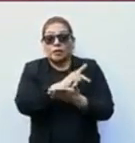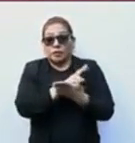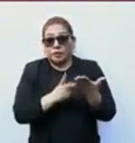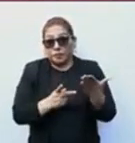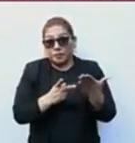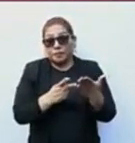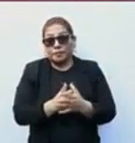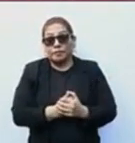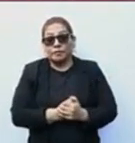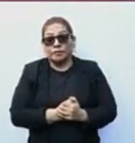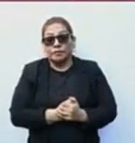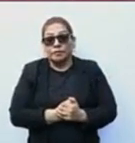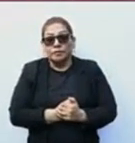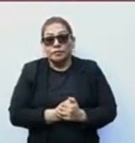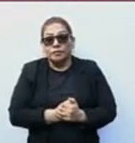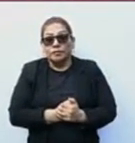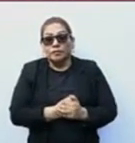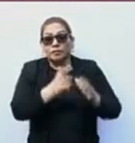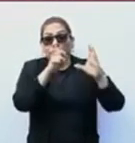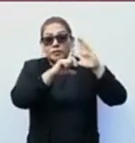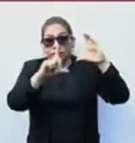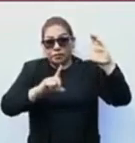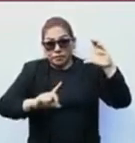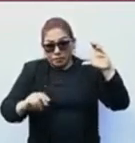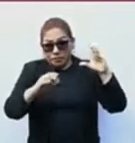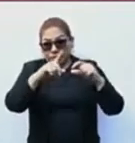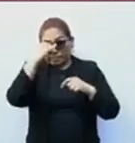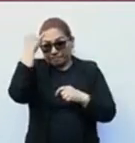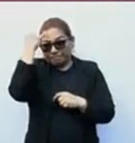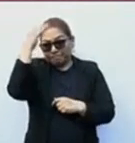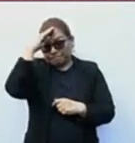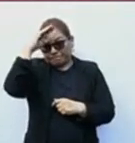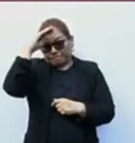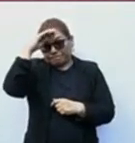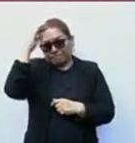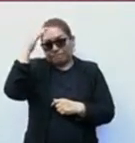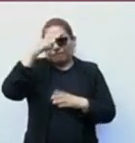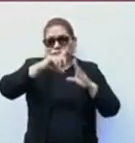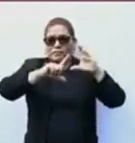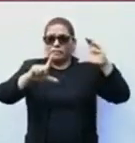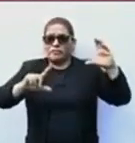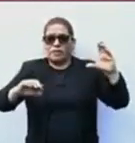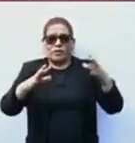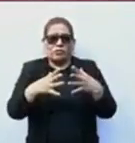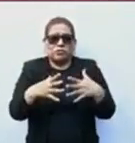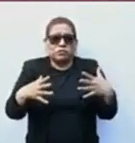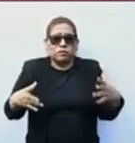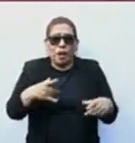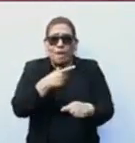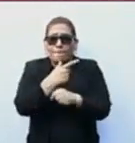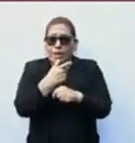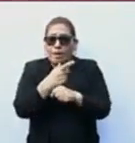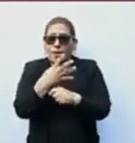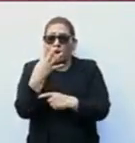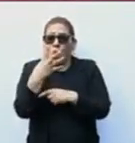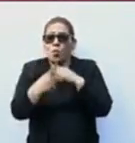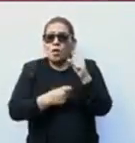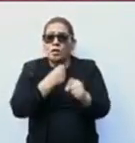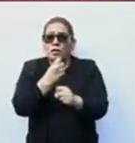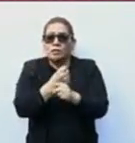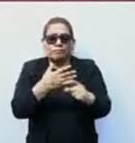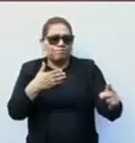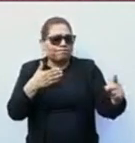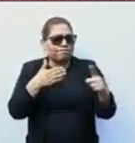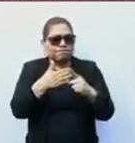en todo el país, pues imaginarán que es muy grande. Y estos primeros cuatro años he dedicado